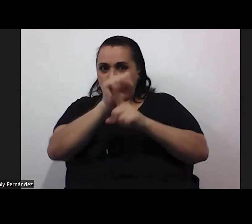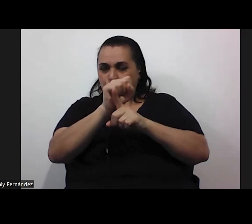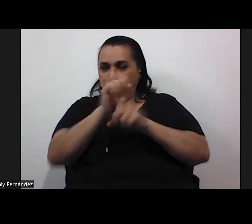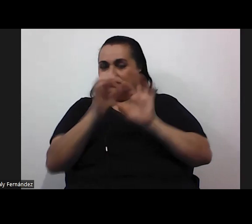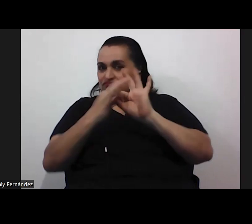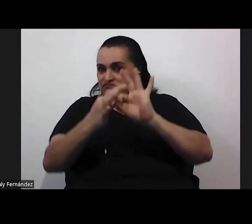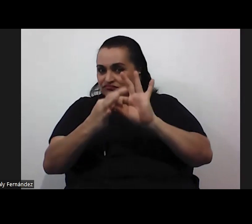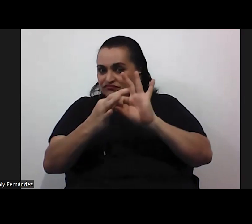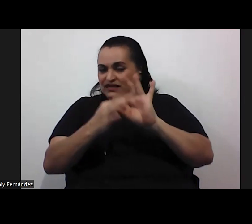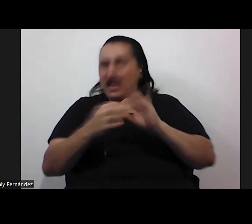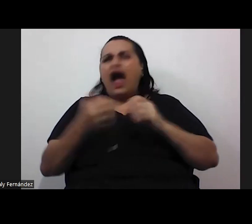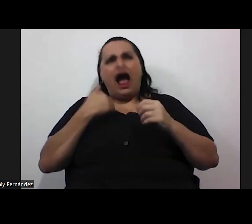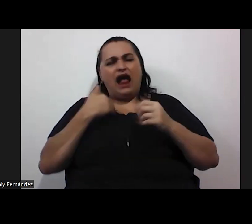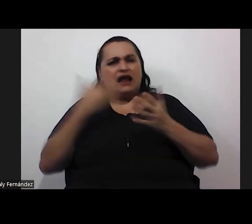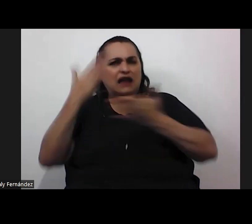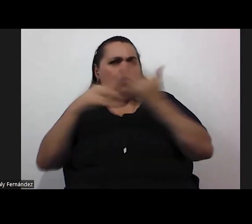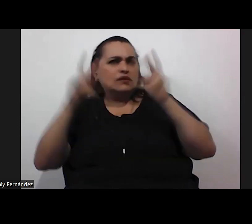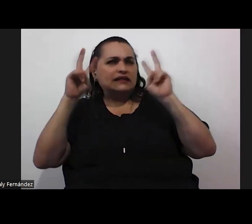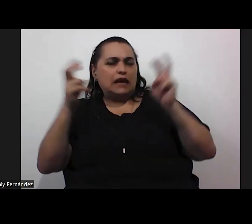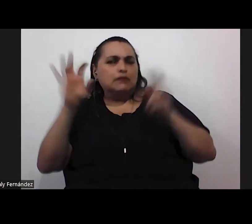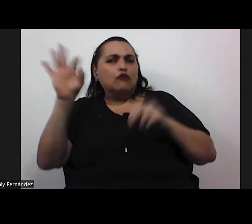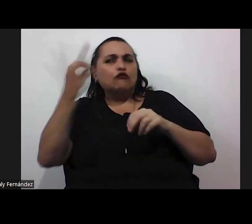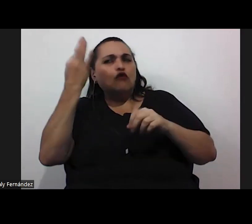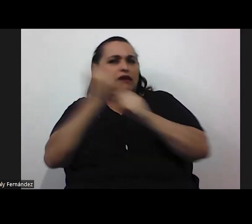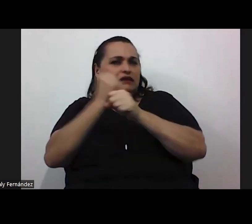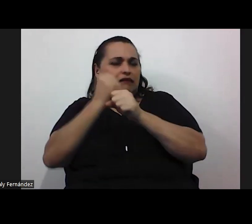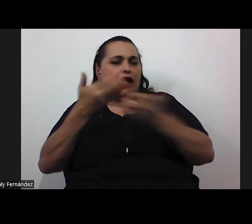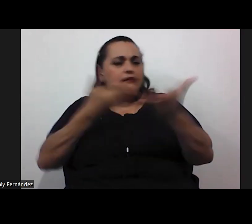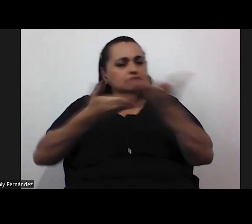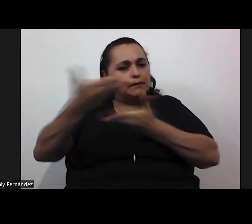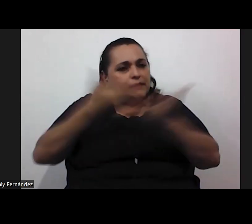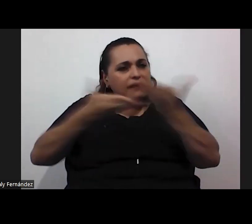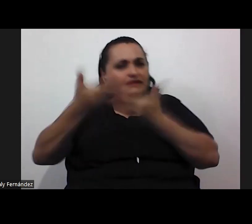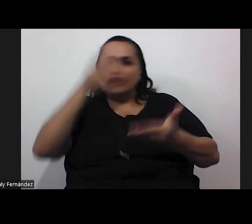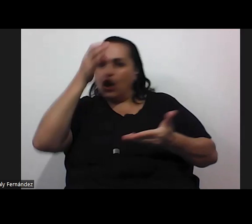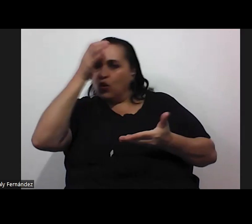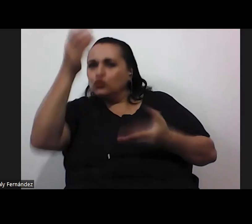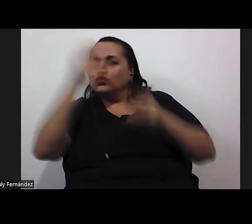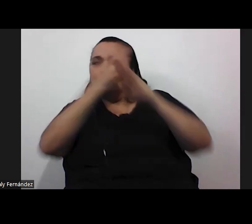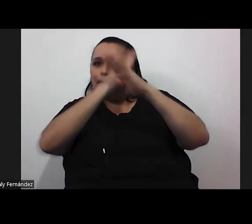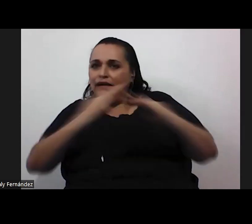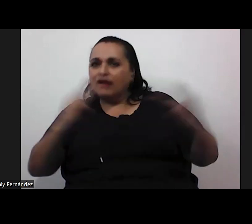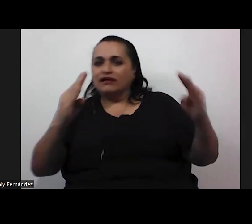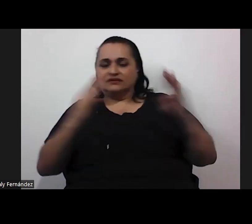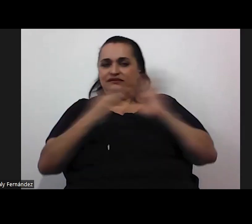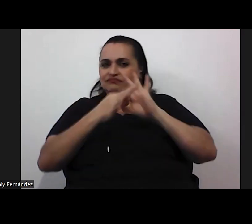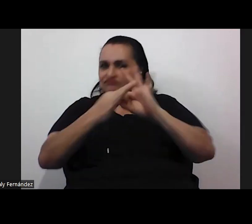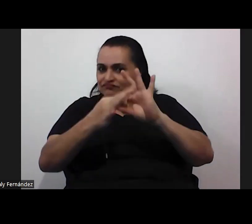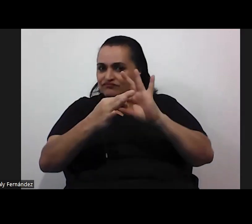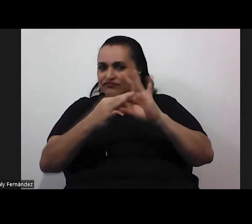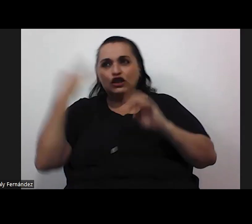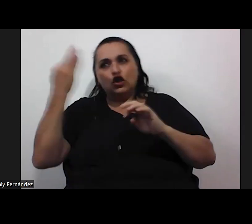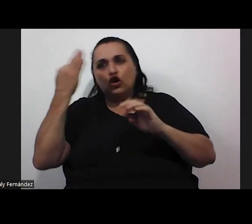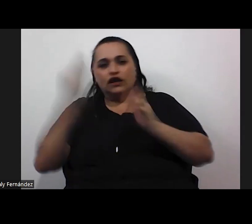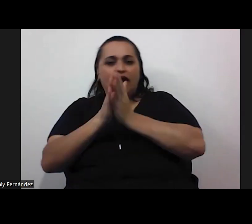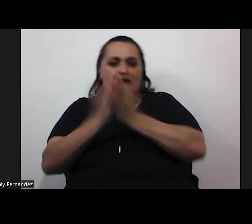hay algún tema alguna forma de trabajar más la empatía la cultura de paz algún referente teórico o algún libro